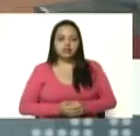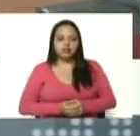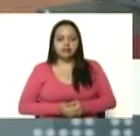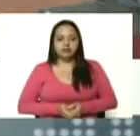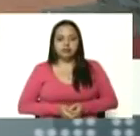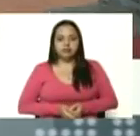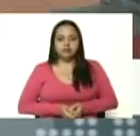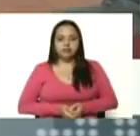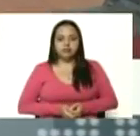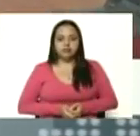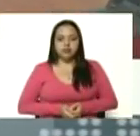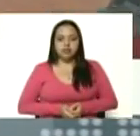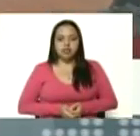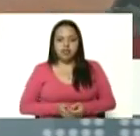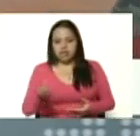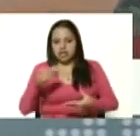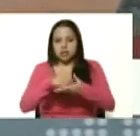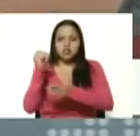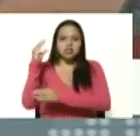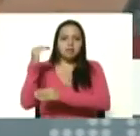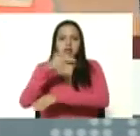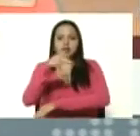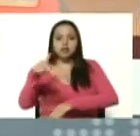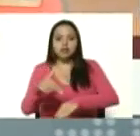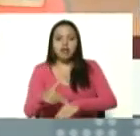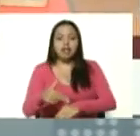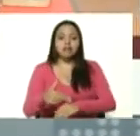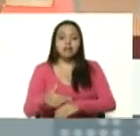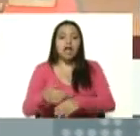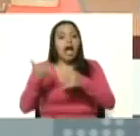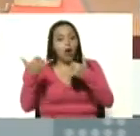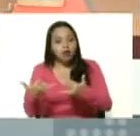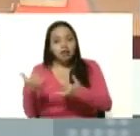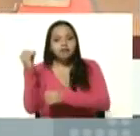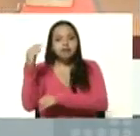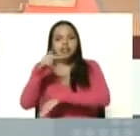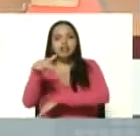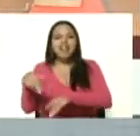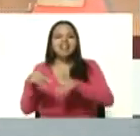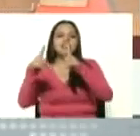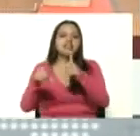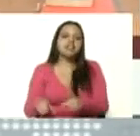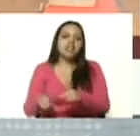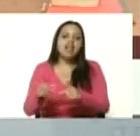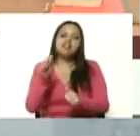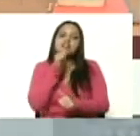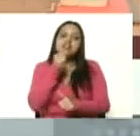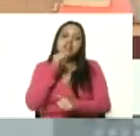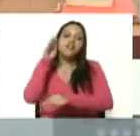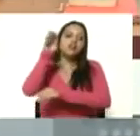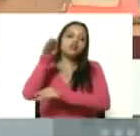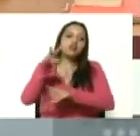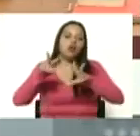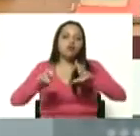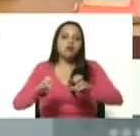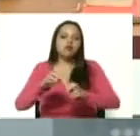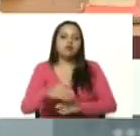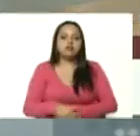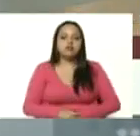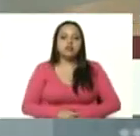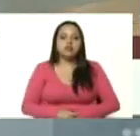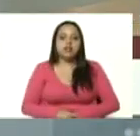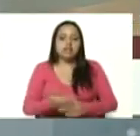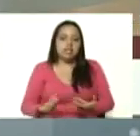a la plenaria de la asamblea nacional para que esta decida sobre los futuros rectores y rectoras del CNE